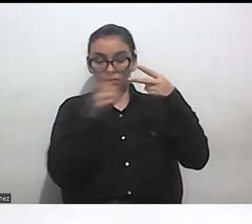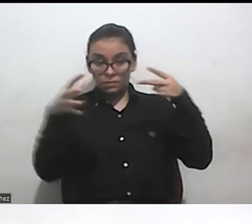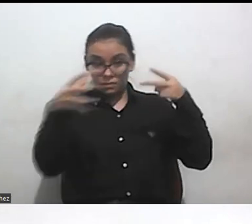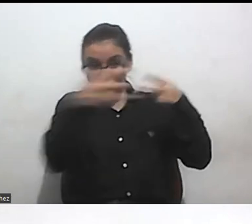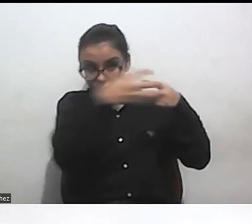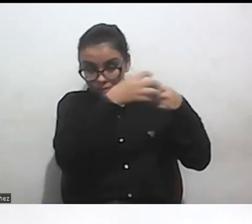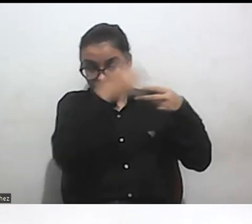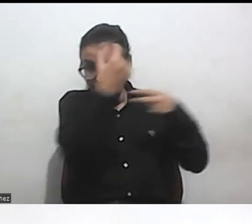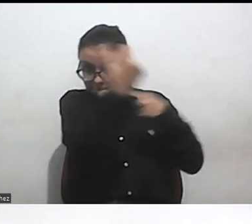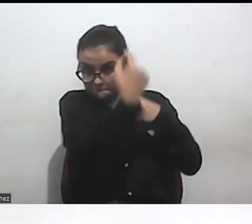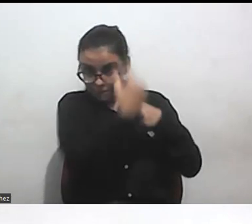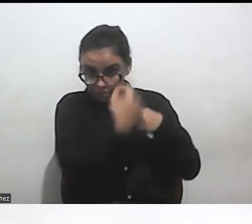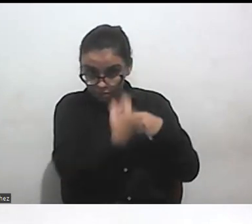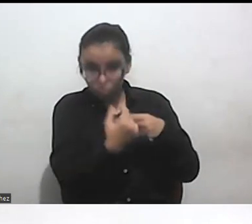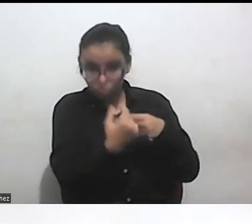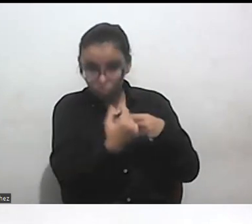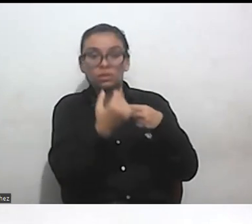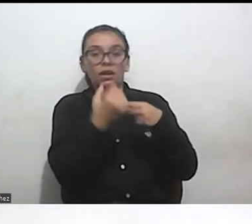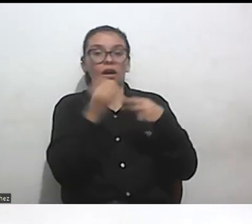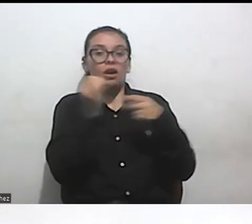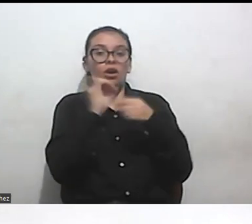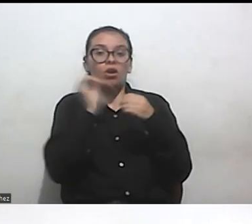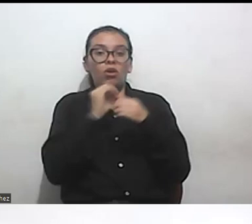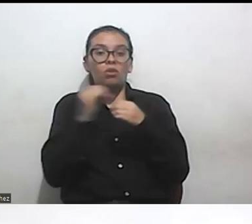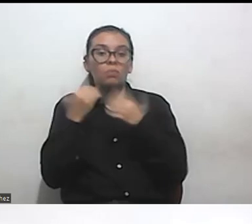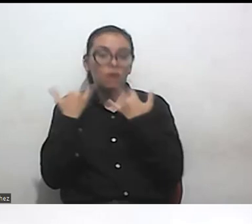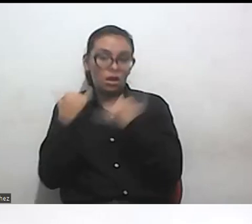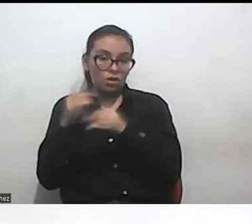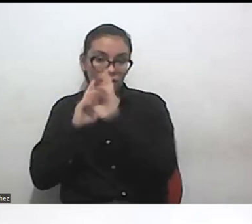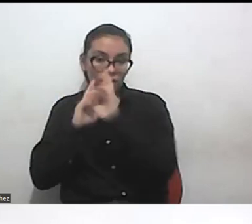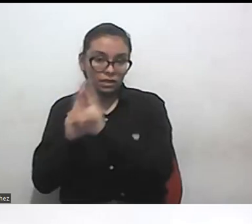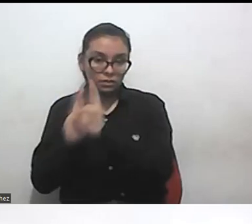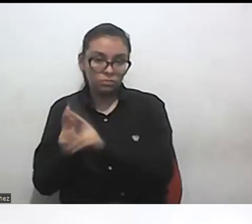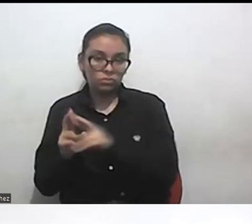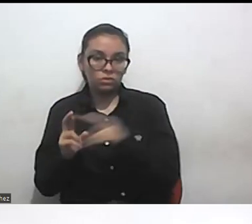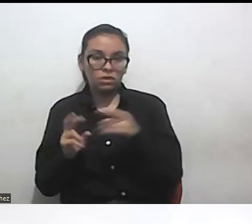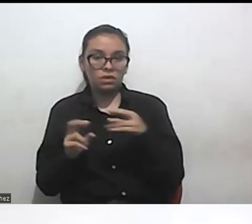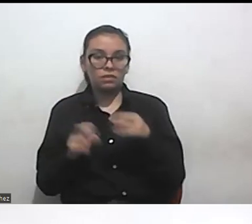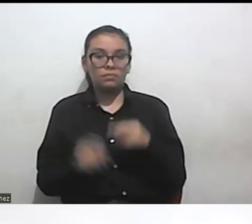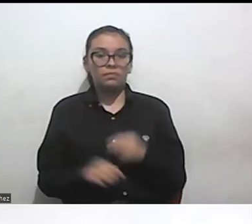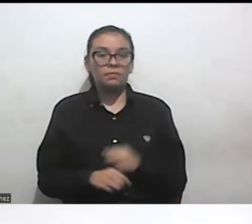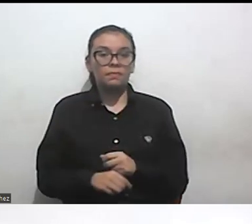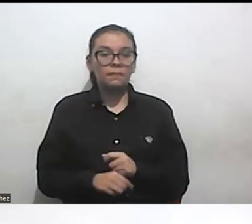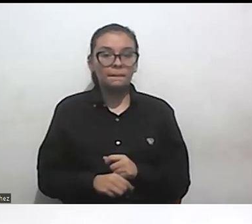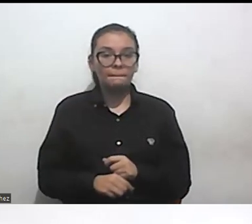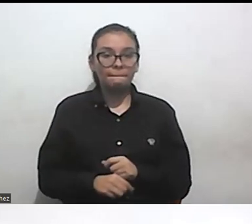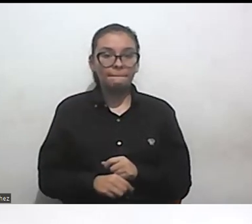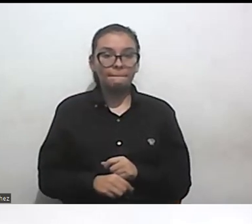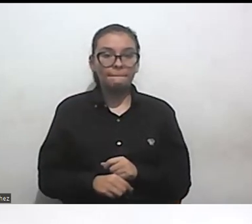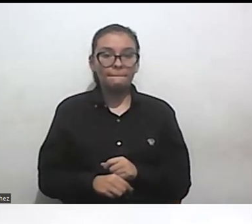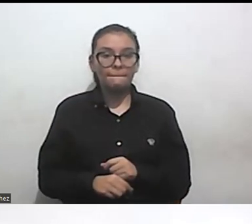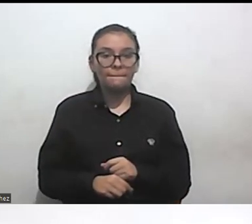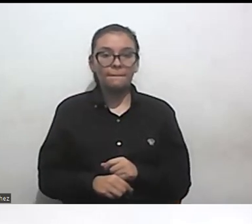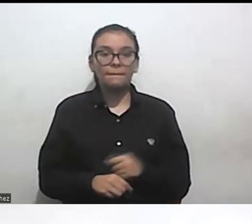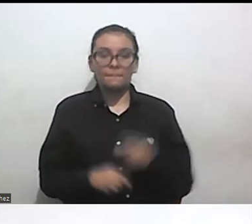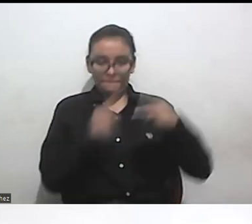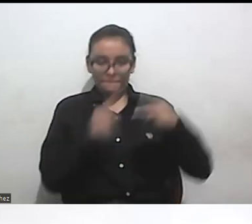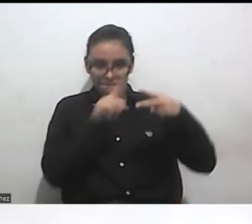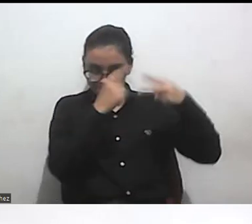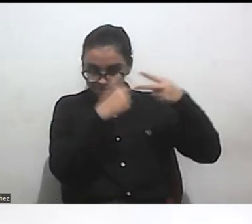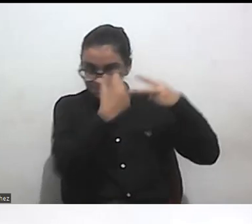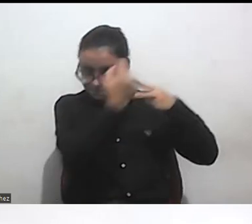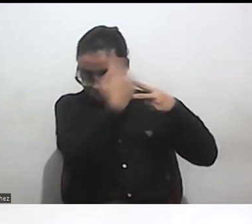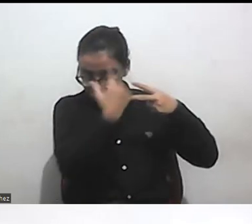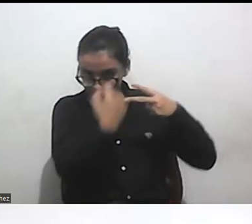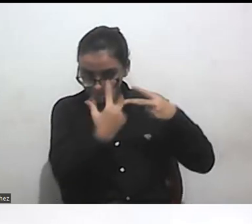contestar uno a uno después pasamos a la siguiente la de Jacqueline listo perfecto entonces